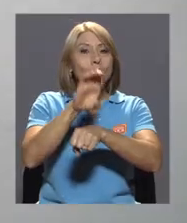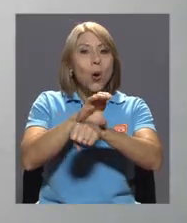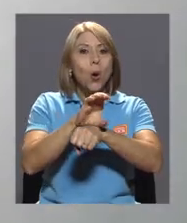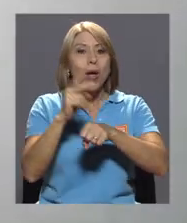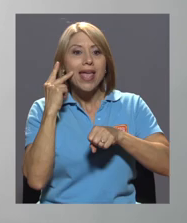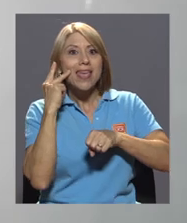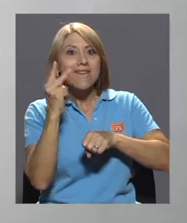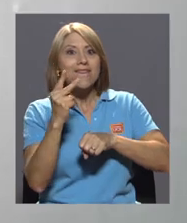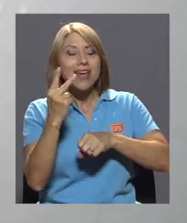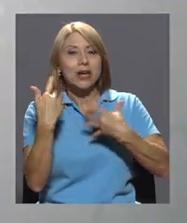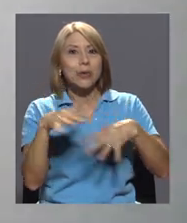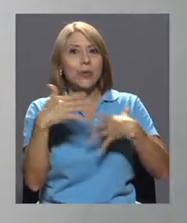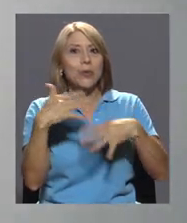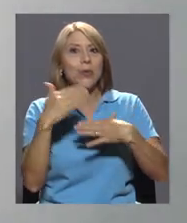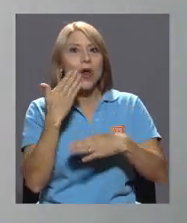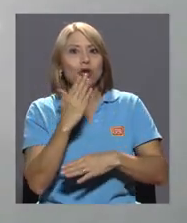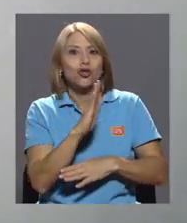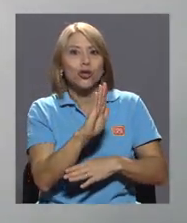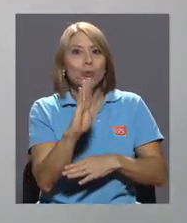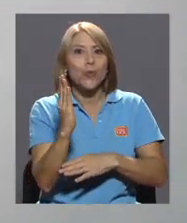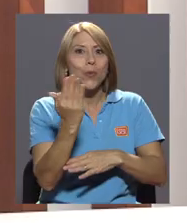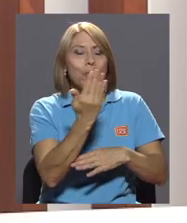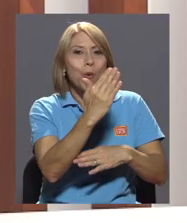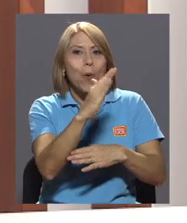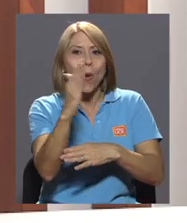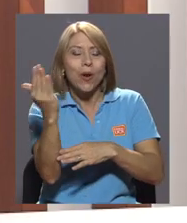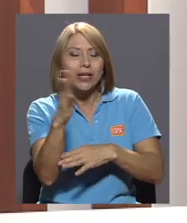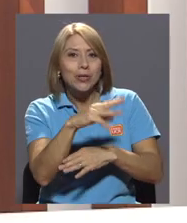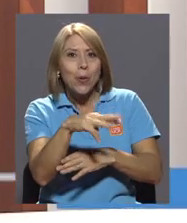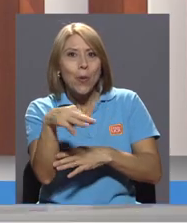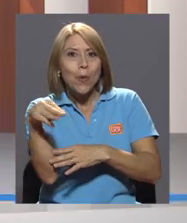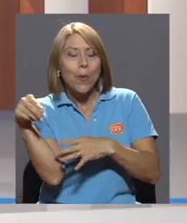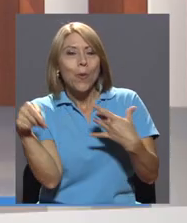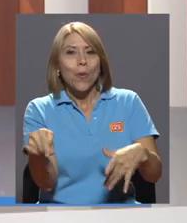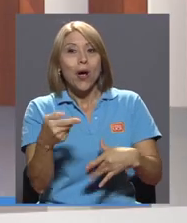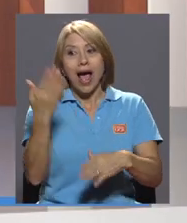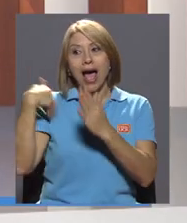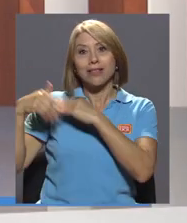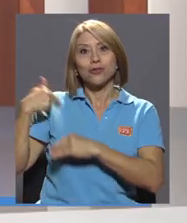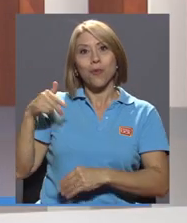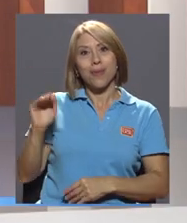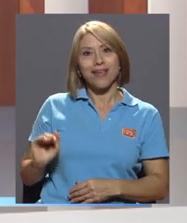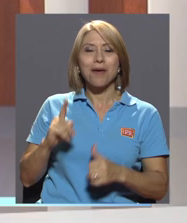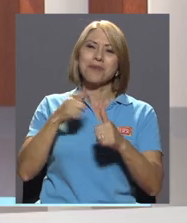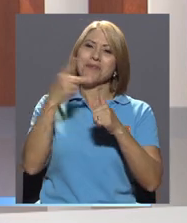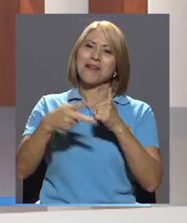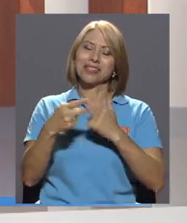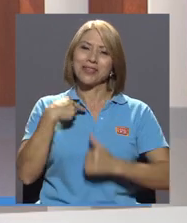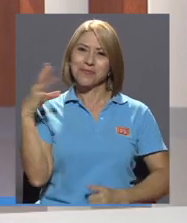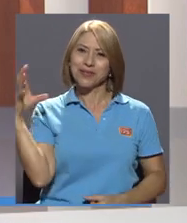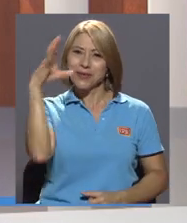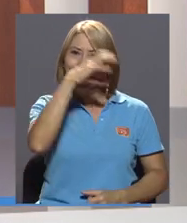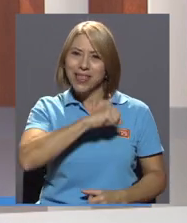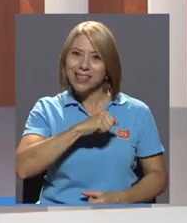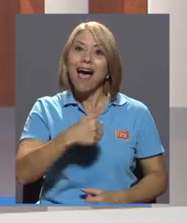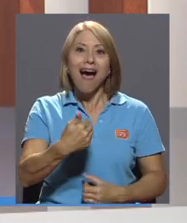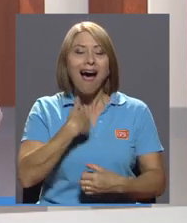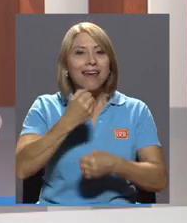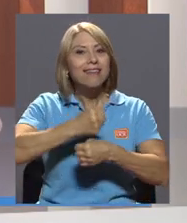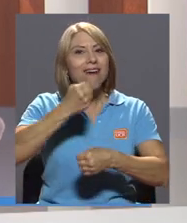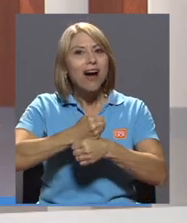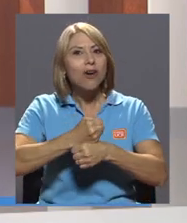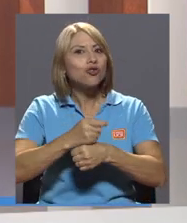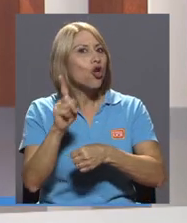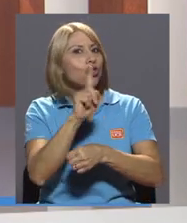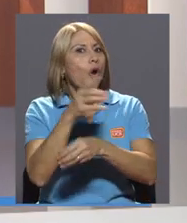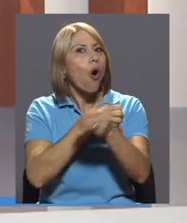nadando en nuestras aguas. Entonces, cuando era pequeña, esa fue la primera vez que me di cuenta que hay trabajos en los que uno no está encerrado